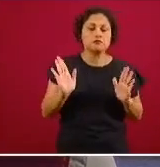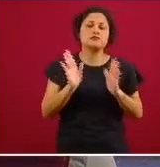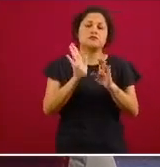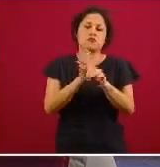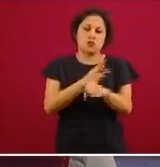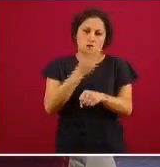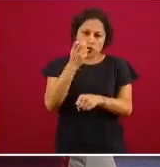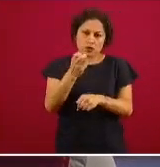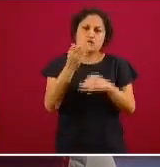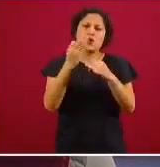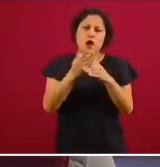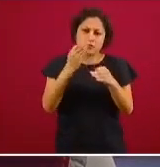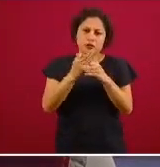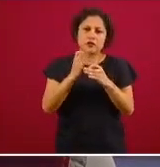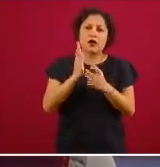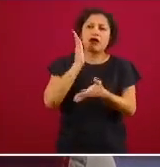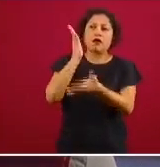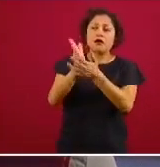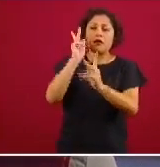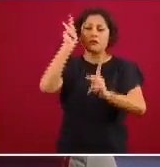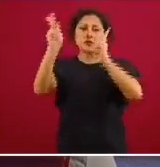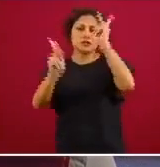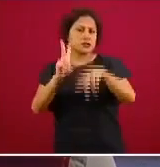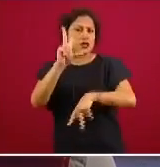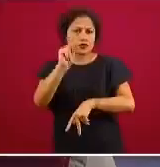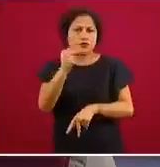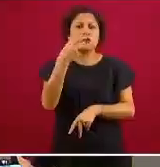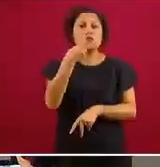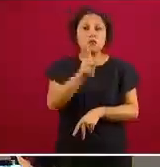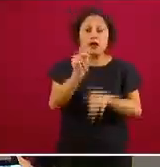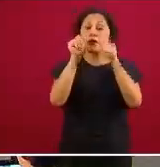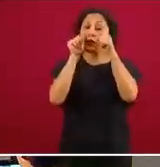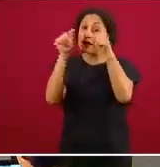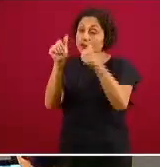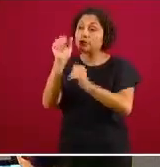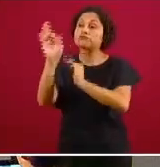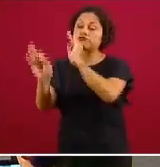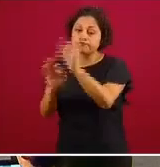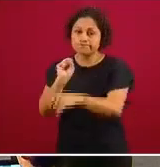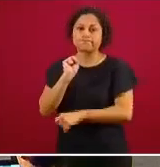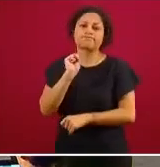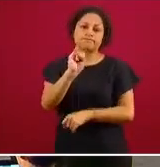por teléfono por algún medio de comunicación la siguiente